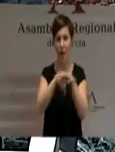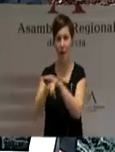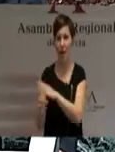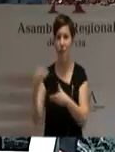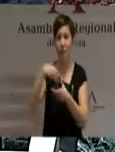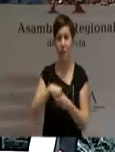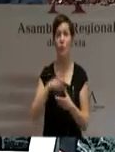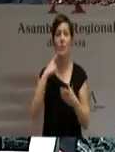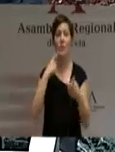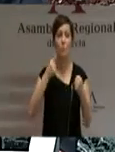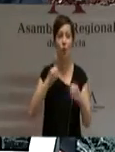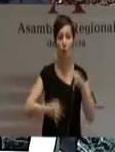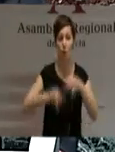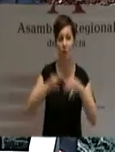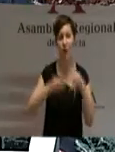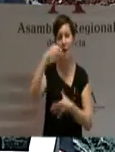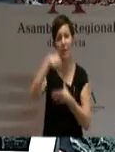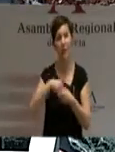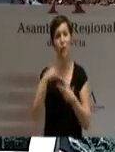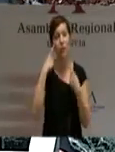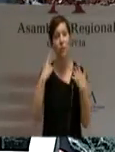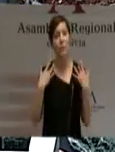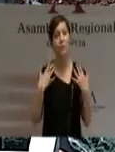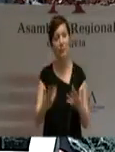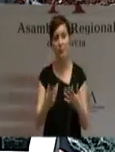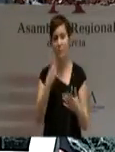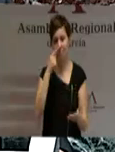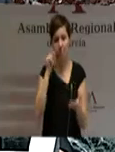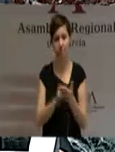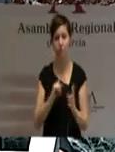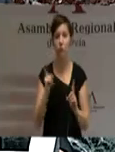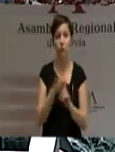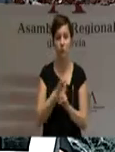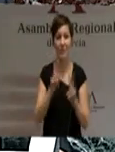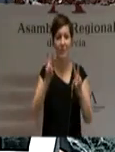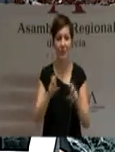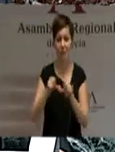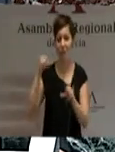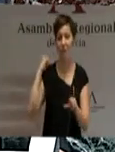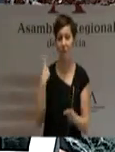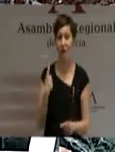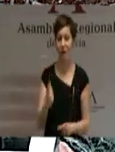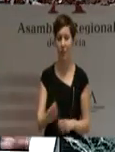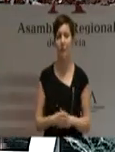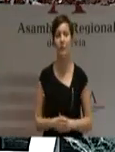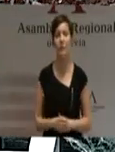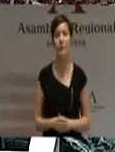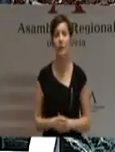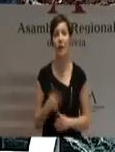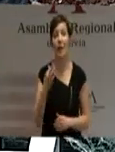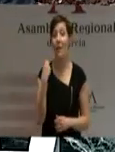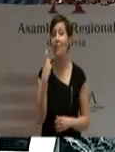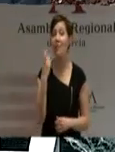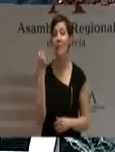en justicia y con celeridad, resolver los asuntos pendientes. Sería deseable igualmente un gran pacto